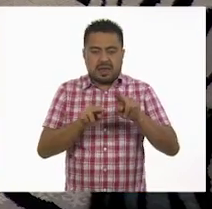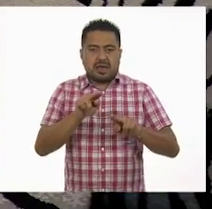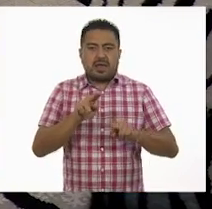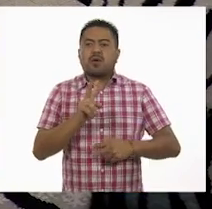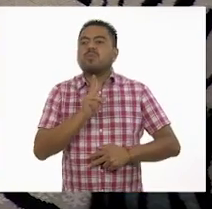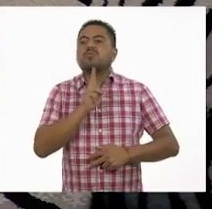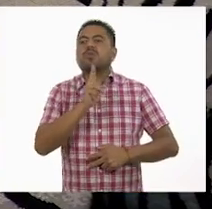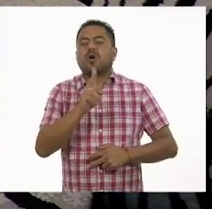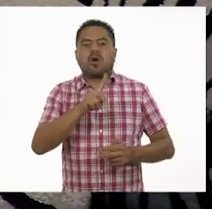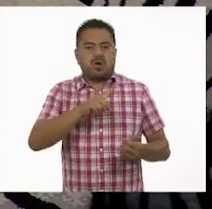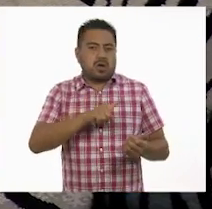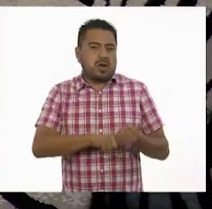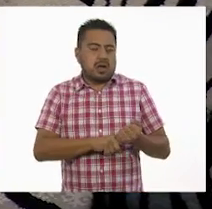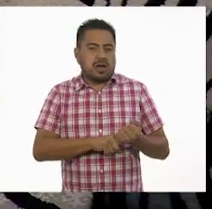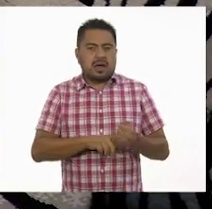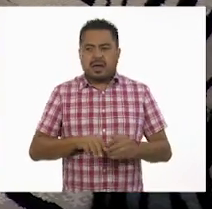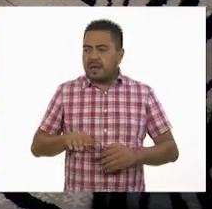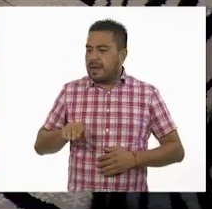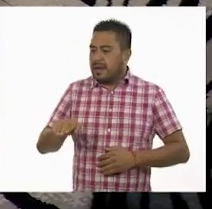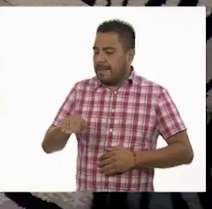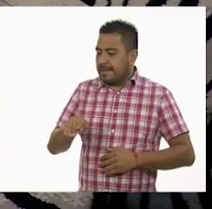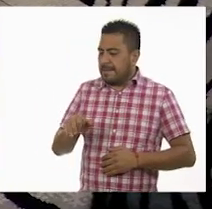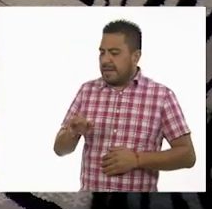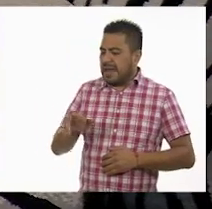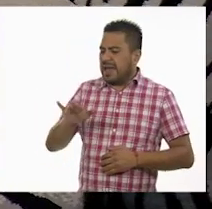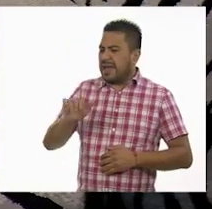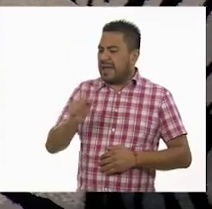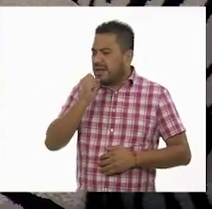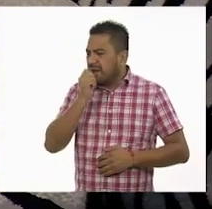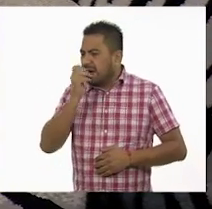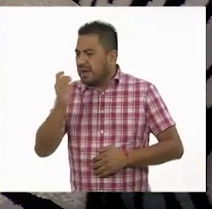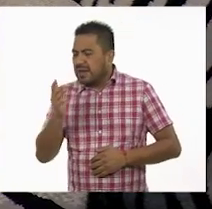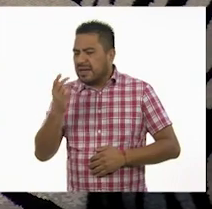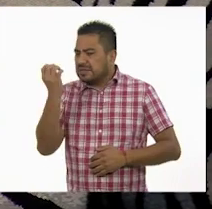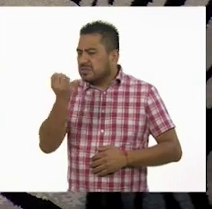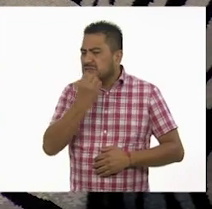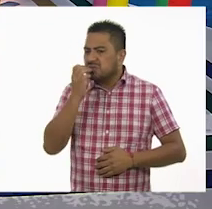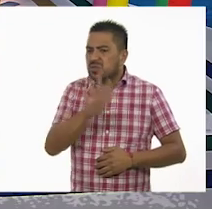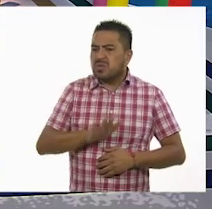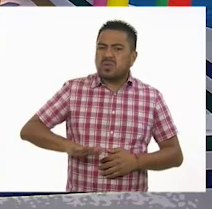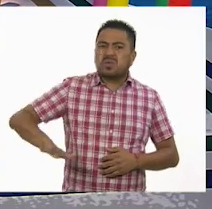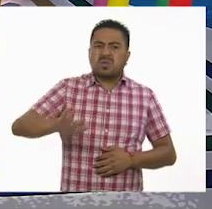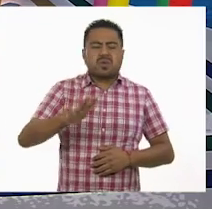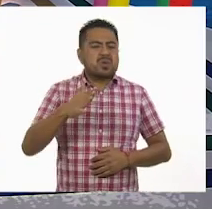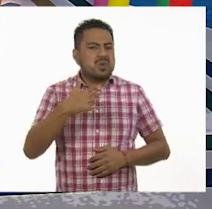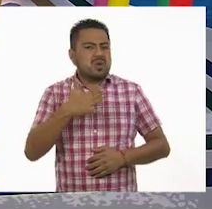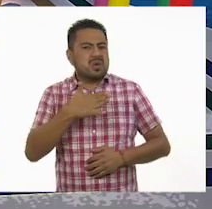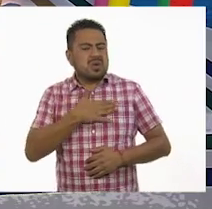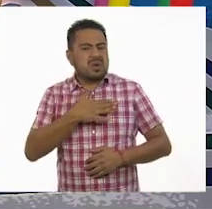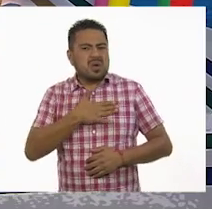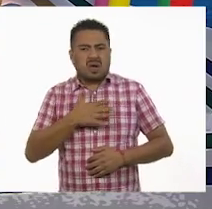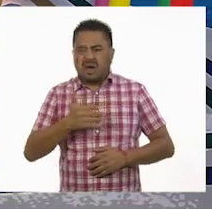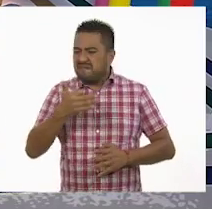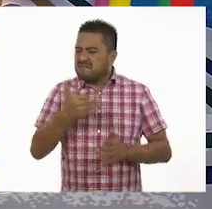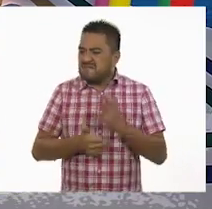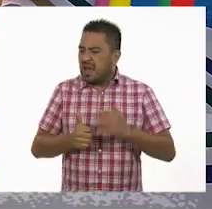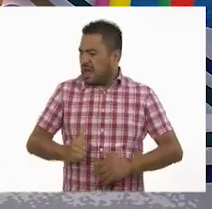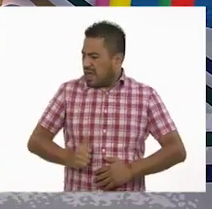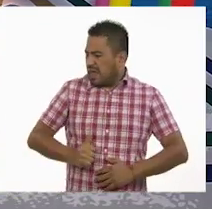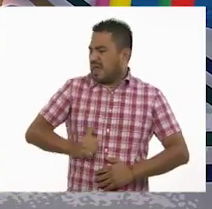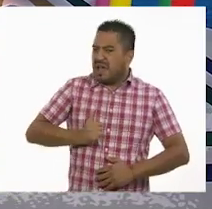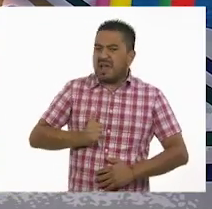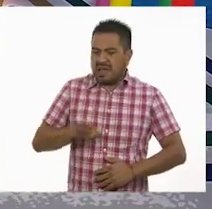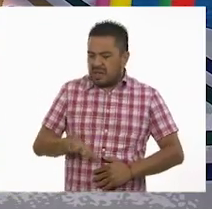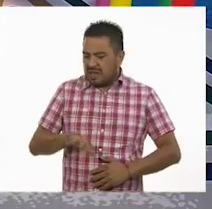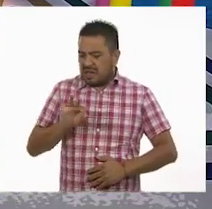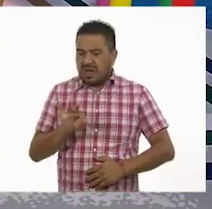vocal. María, María, en las escuelas estoy muy desaprovechada como opción,